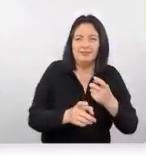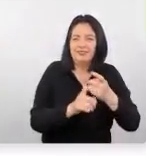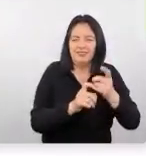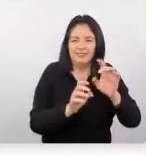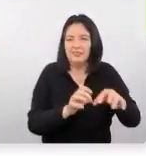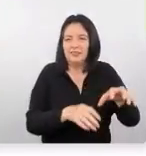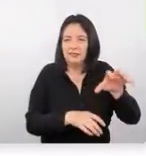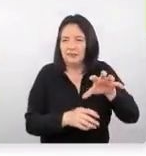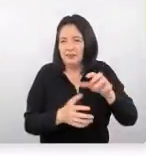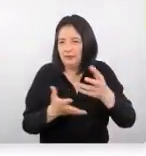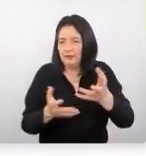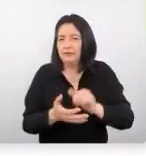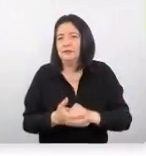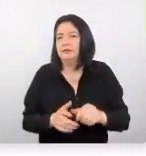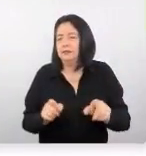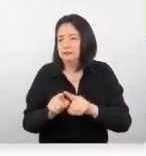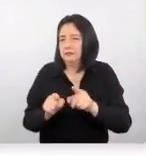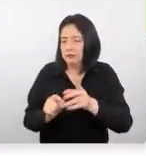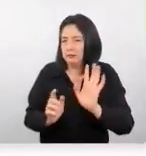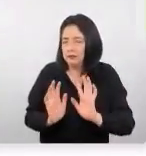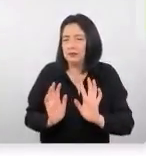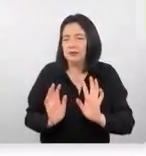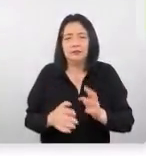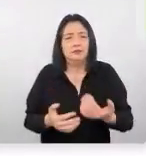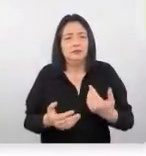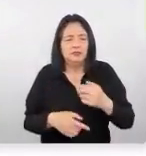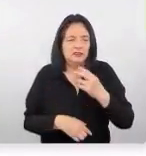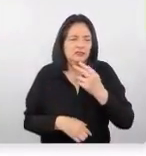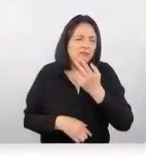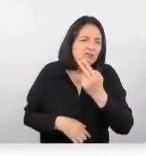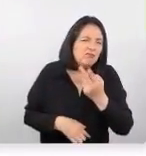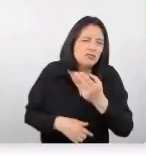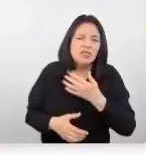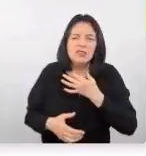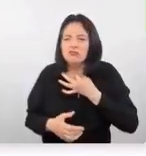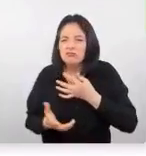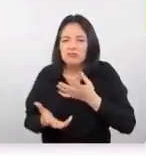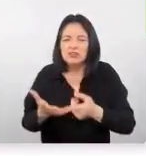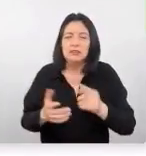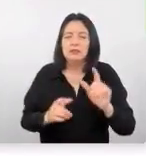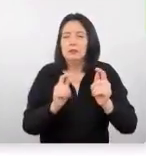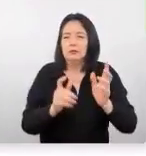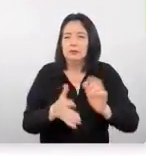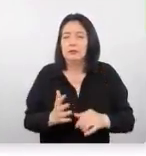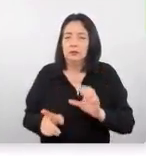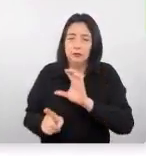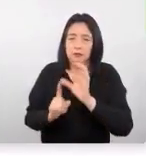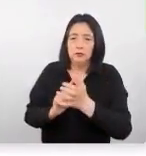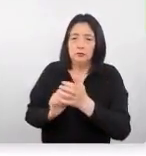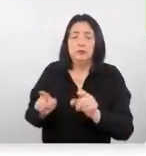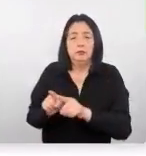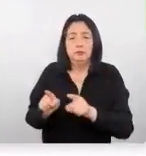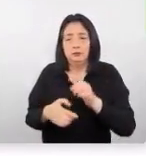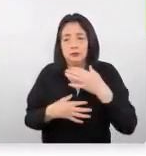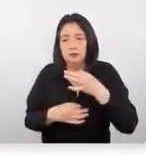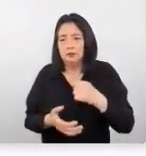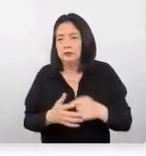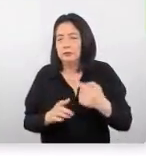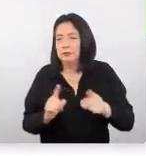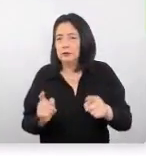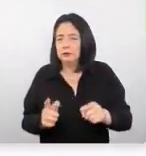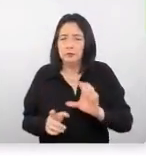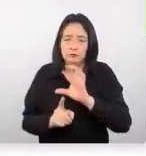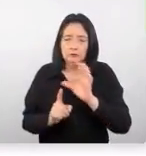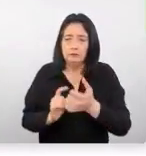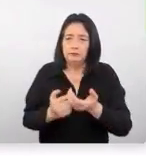localizado en esta situación eso también cala o llama la atención de ese turista la cultura también es interesante pero una cultura